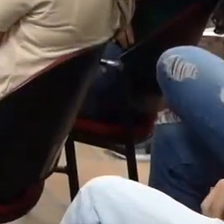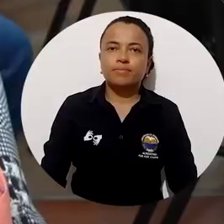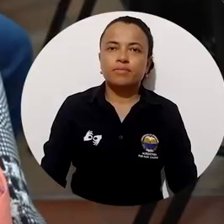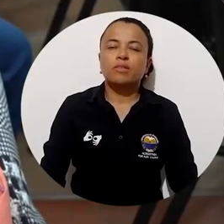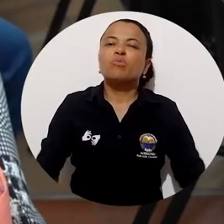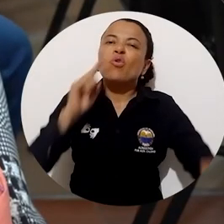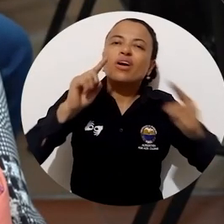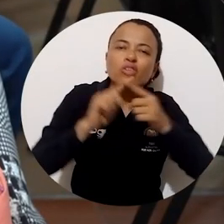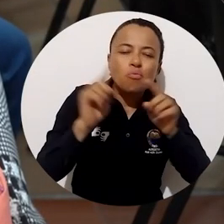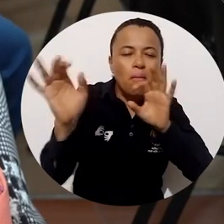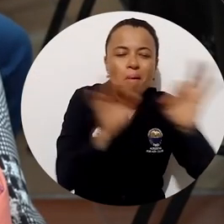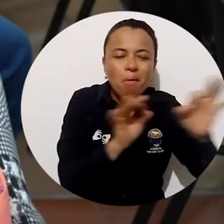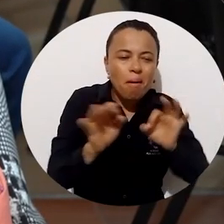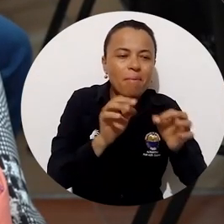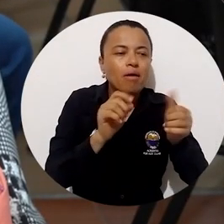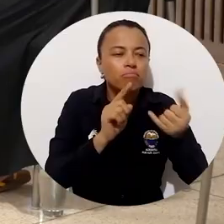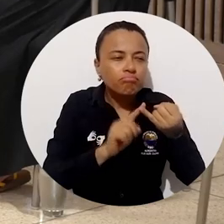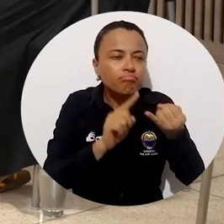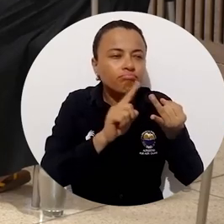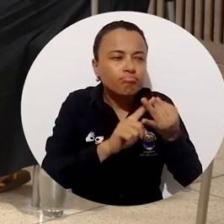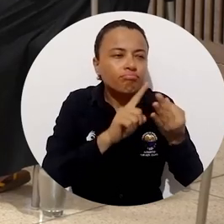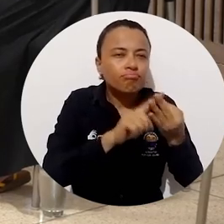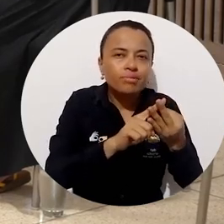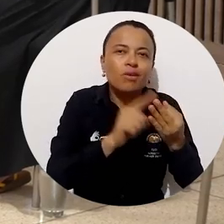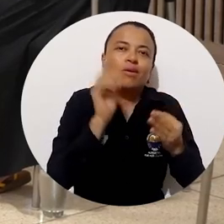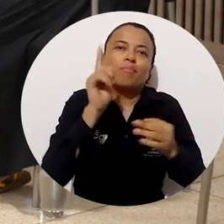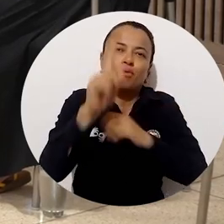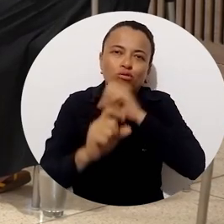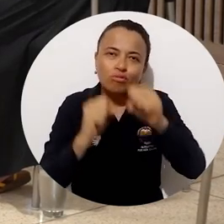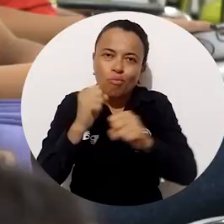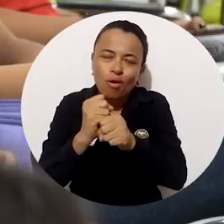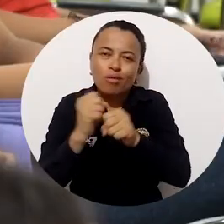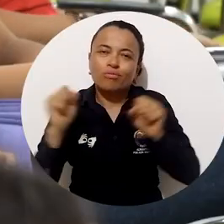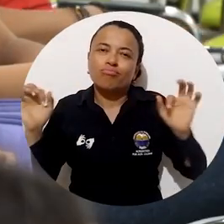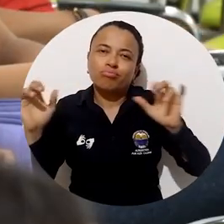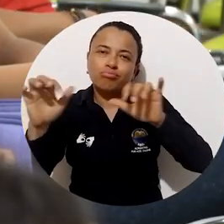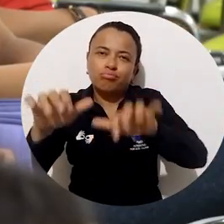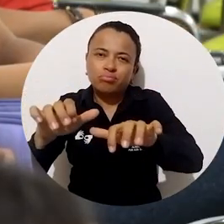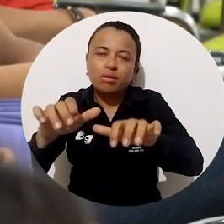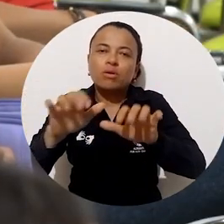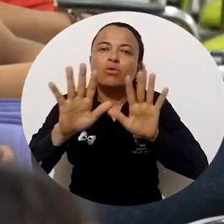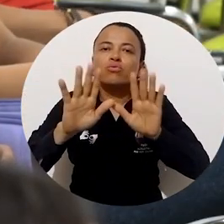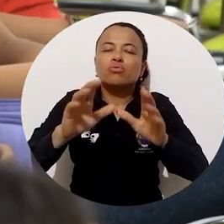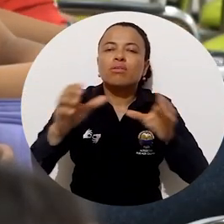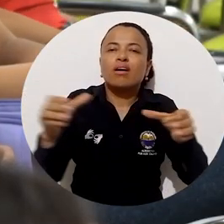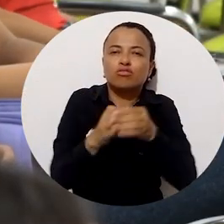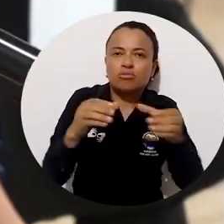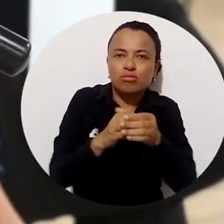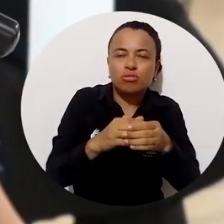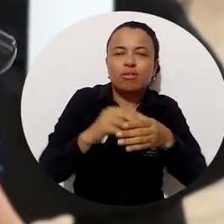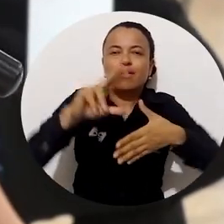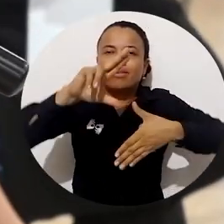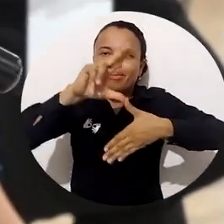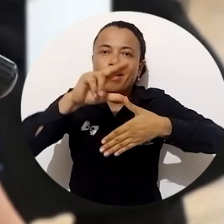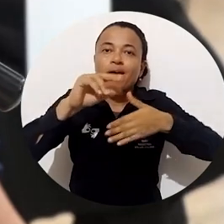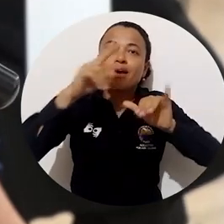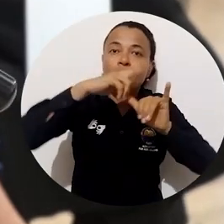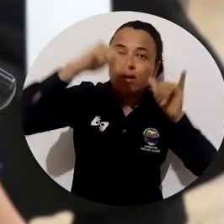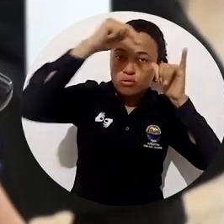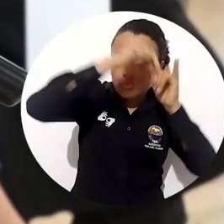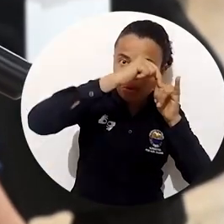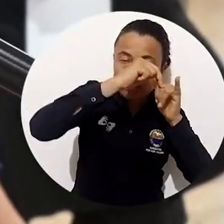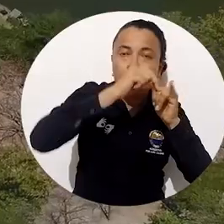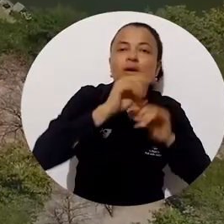Con miras a definir detalles de lo que se desarrollará en el próximo congreso de la asociación latinoamericana de antropología